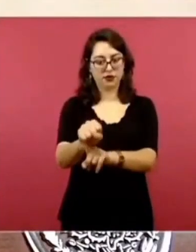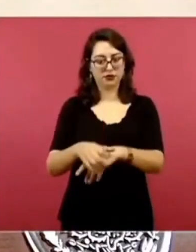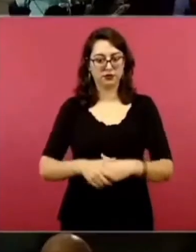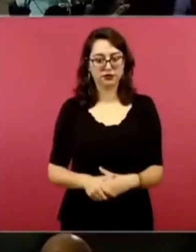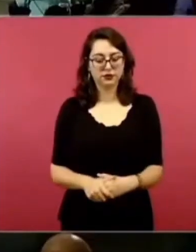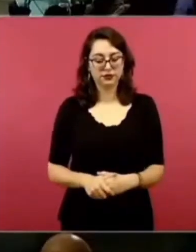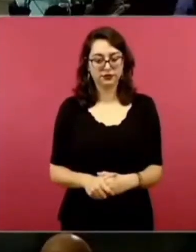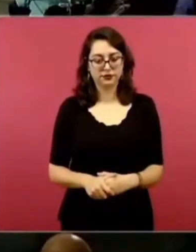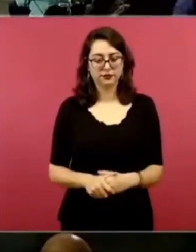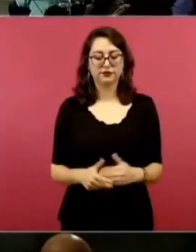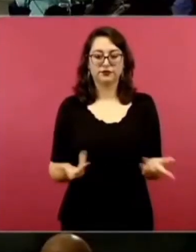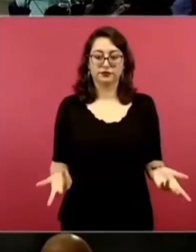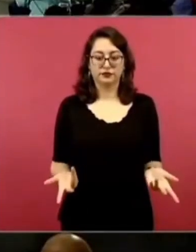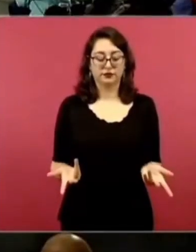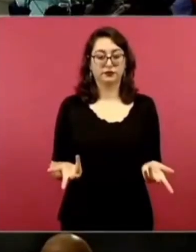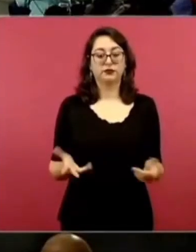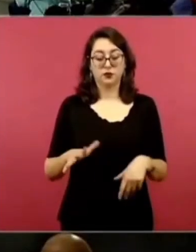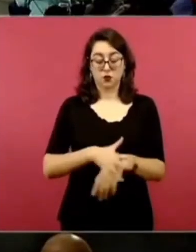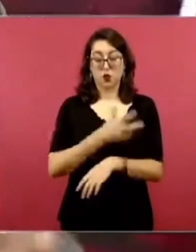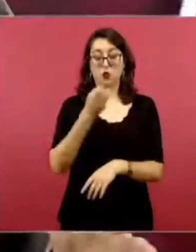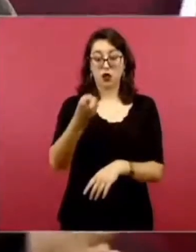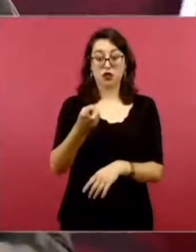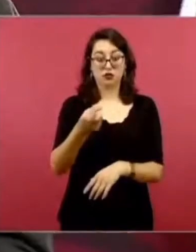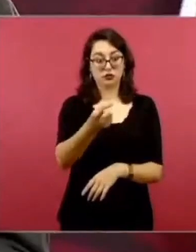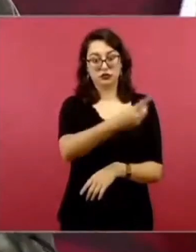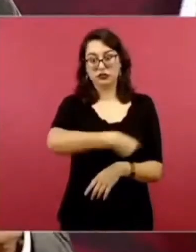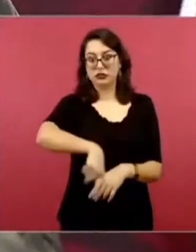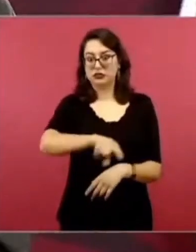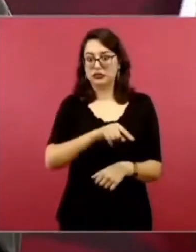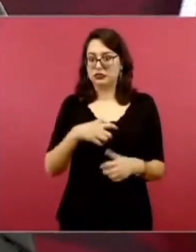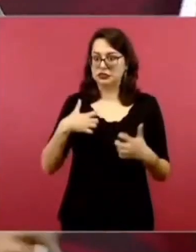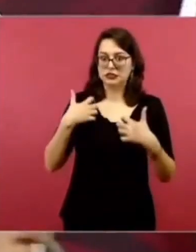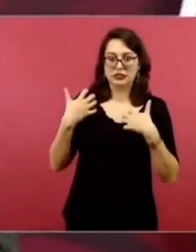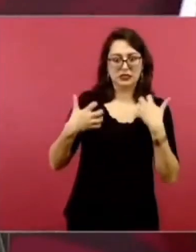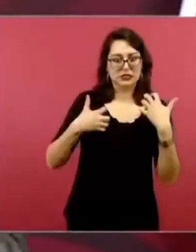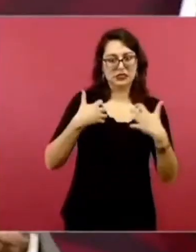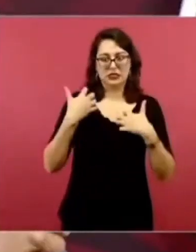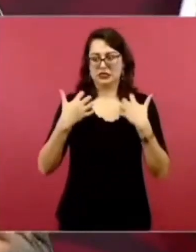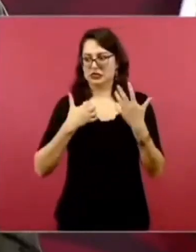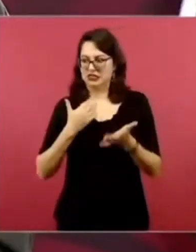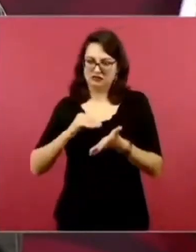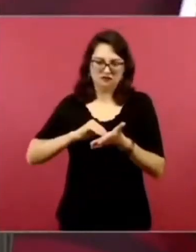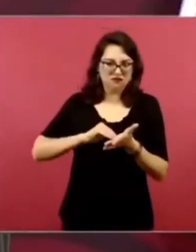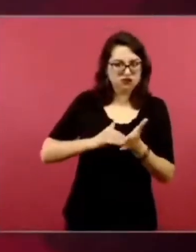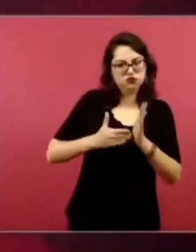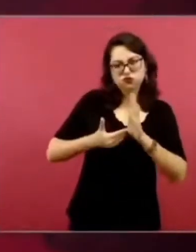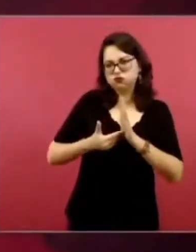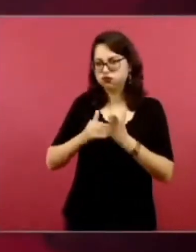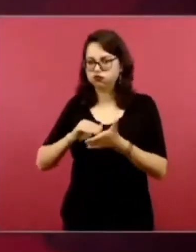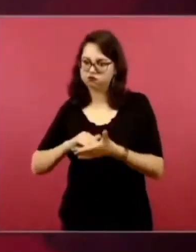Por eso andan desesperados, porque no les resulta nada.